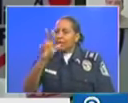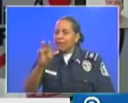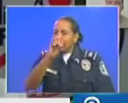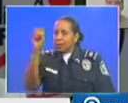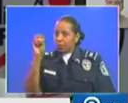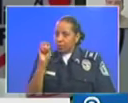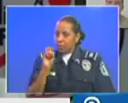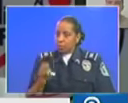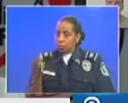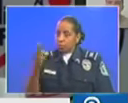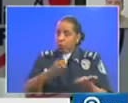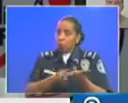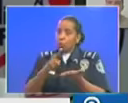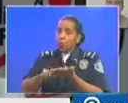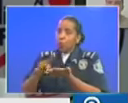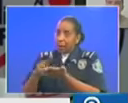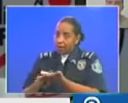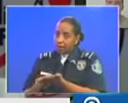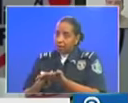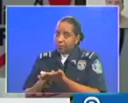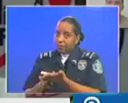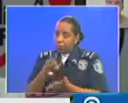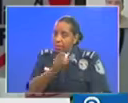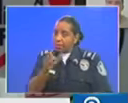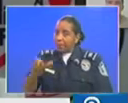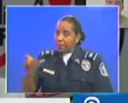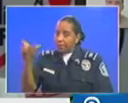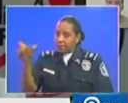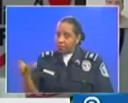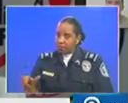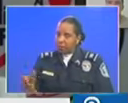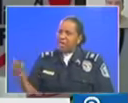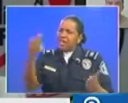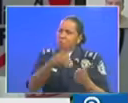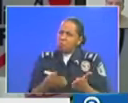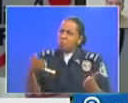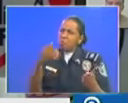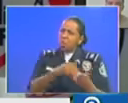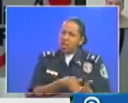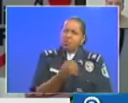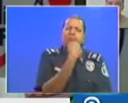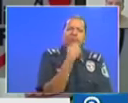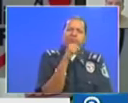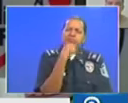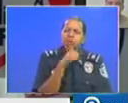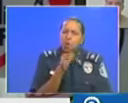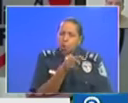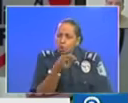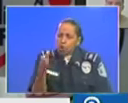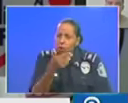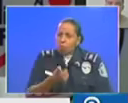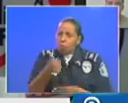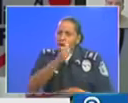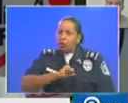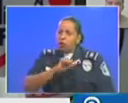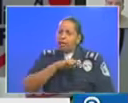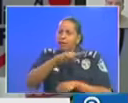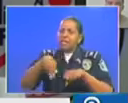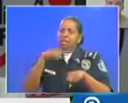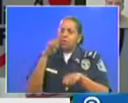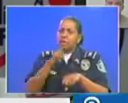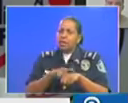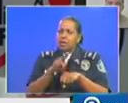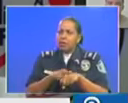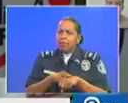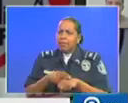multados y muchos de ellos reincidentes ustedes como autoridades nacionales pueden exigirle a los jueces de